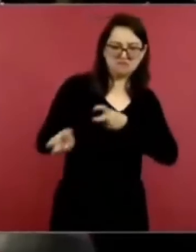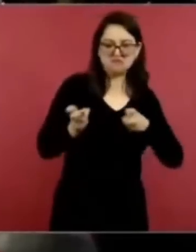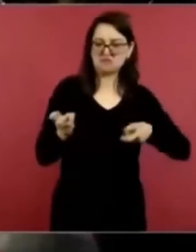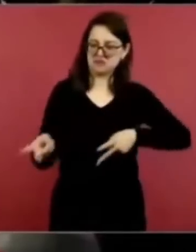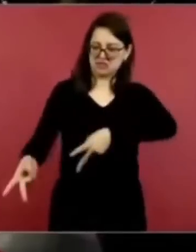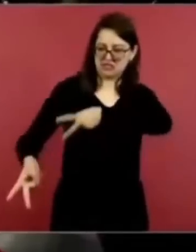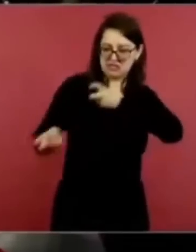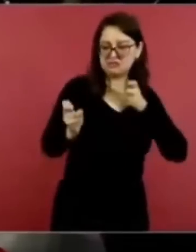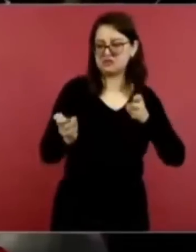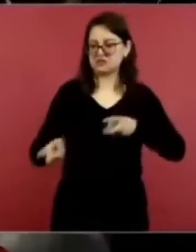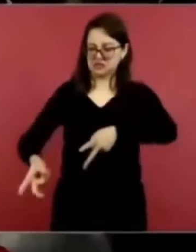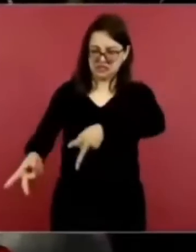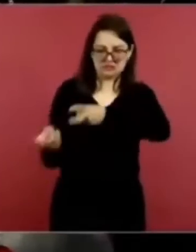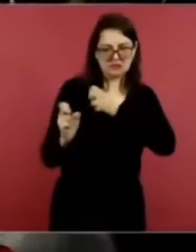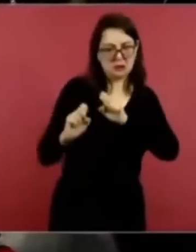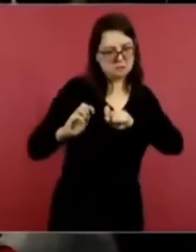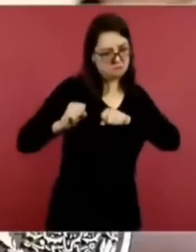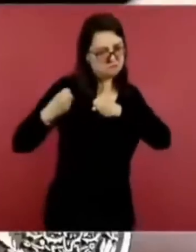gobierno